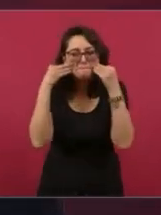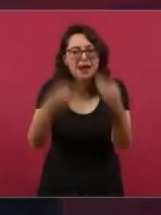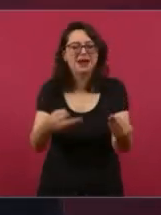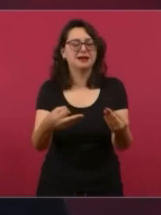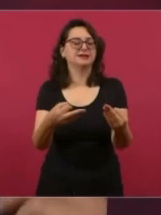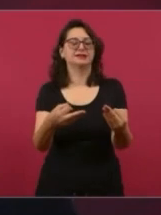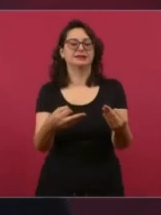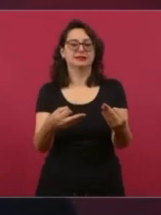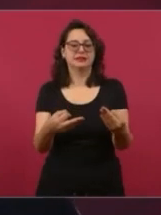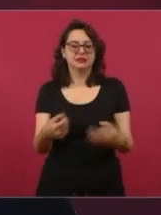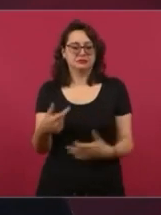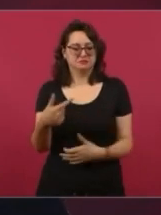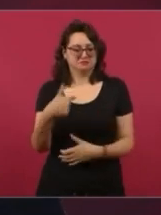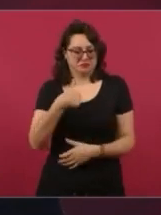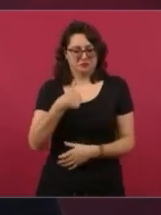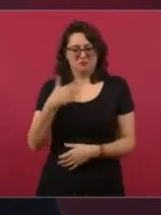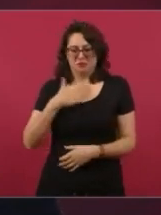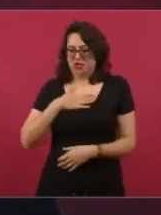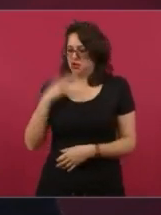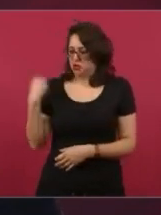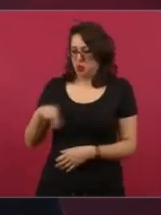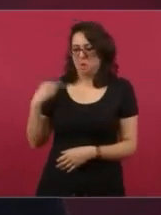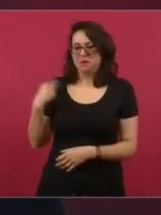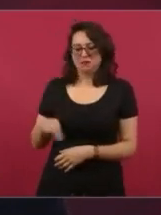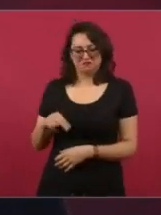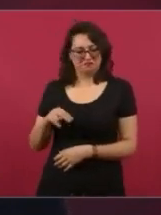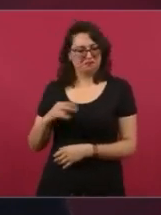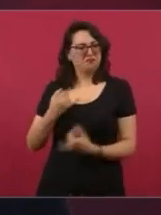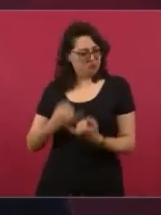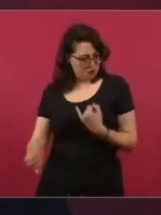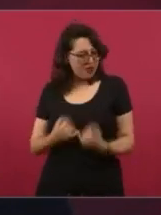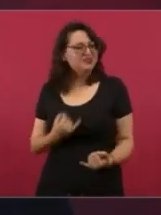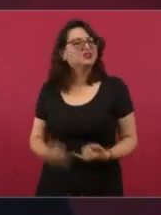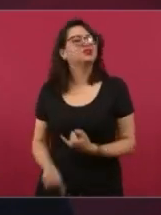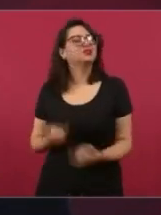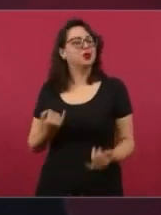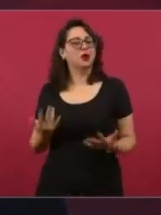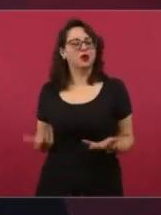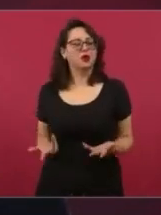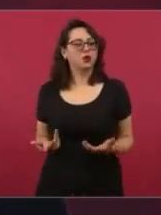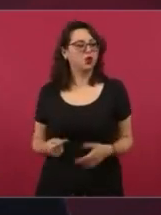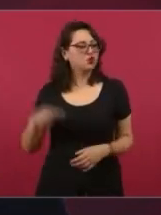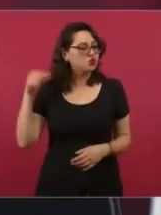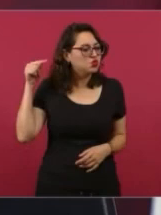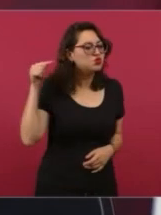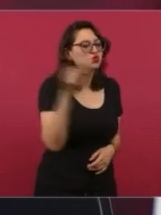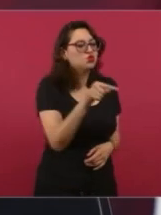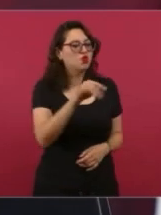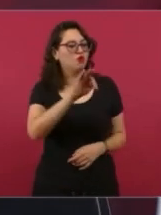si no es cierto que él se opuso